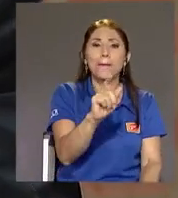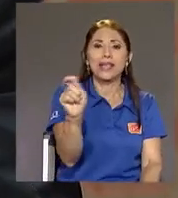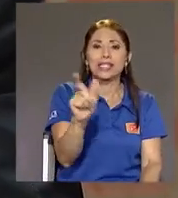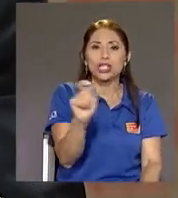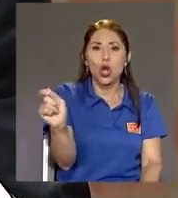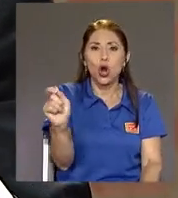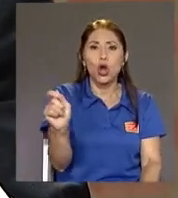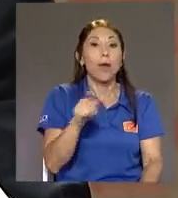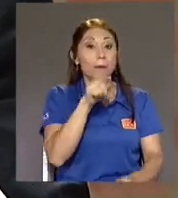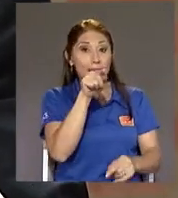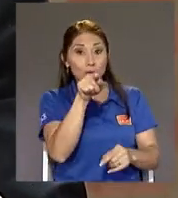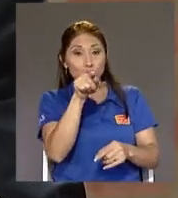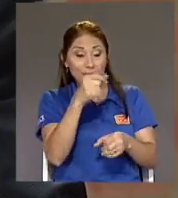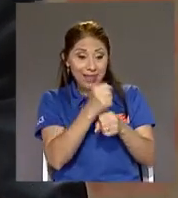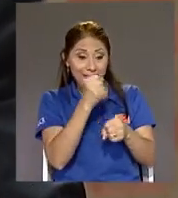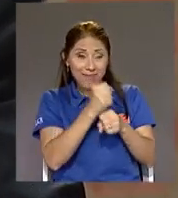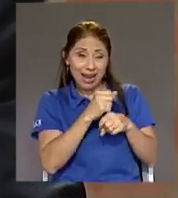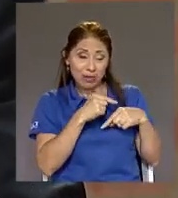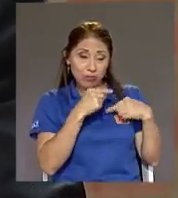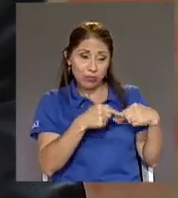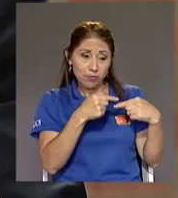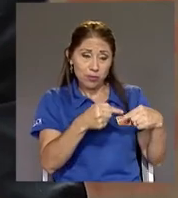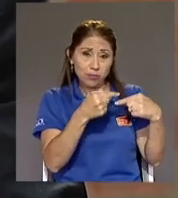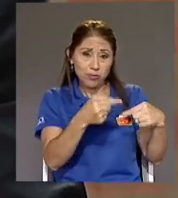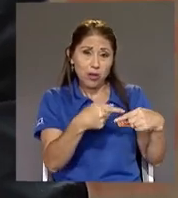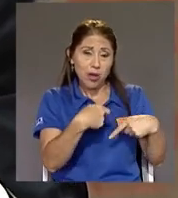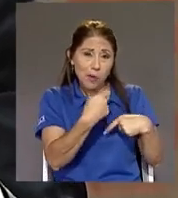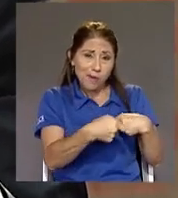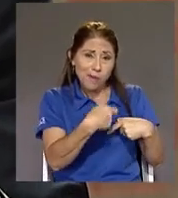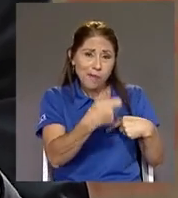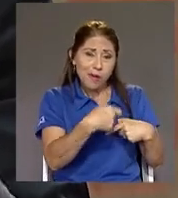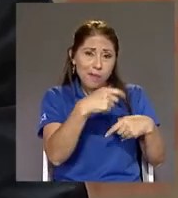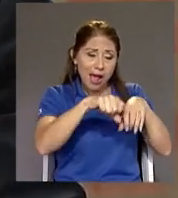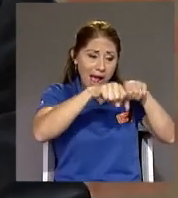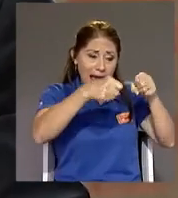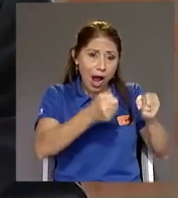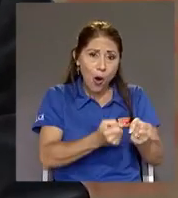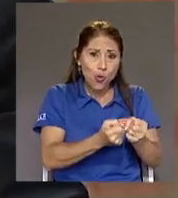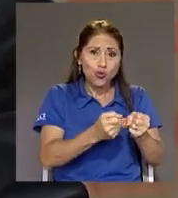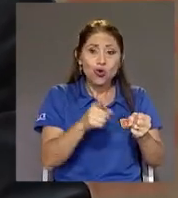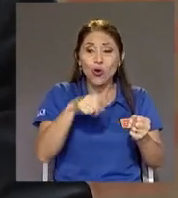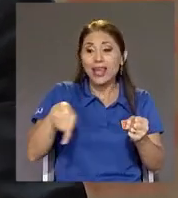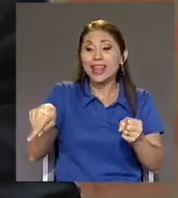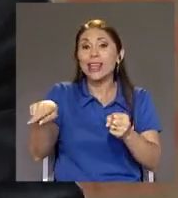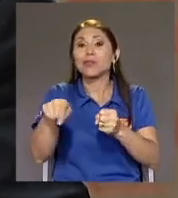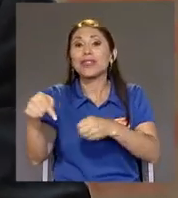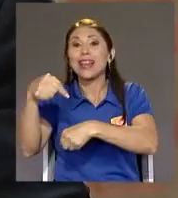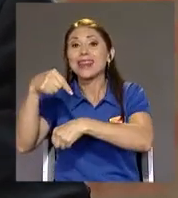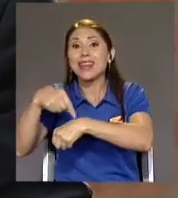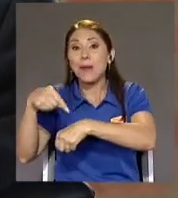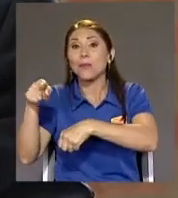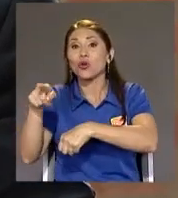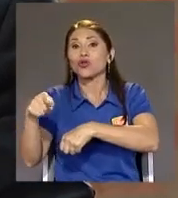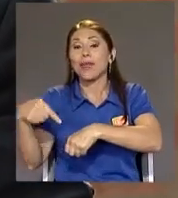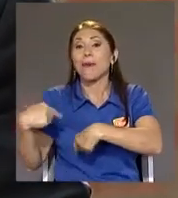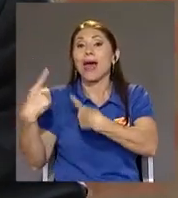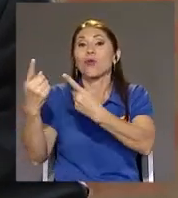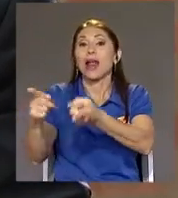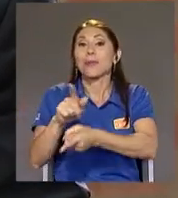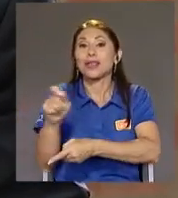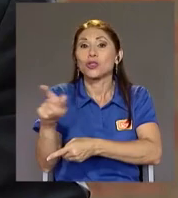Que usted hace Durante un tiempo Y el tiempo Que usted va a pasar Pensionado Es más o menos 3 a 1 ¿Por qué? Porque usted normalmente